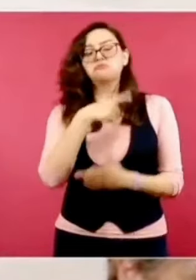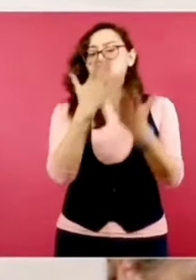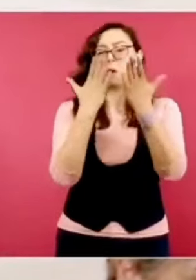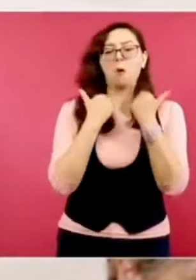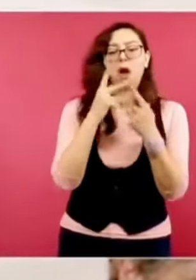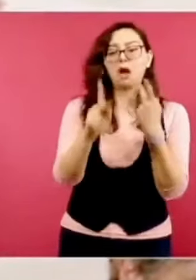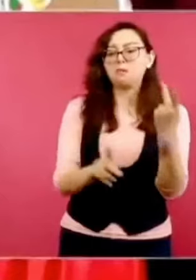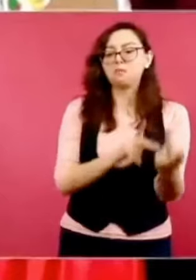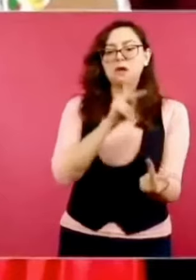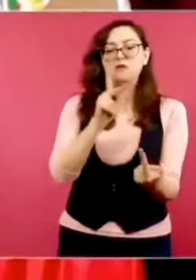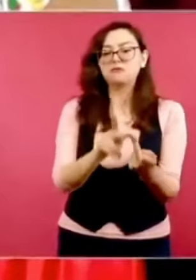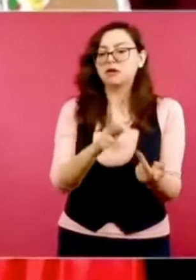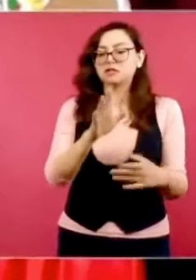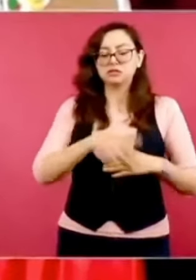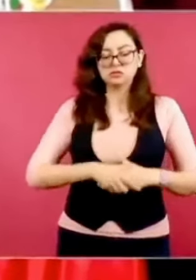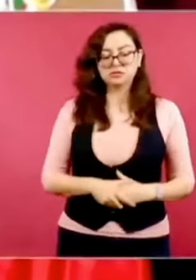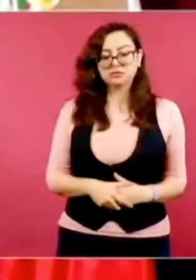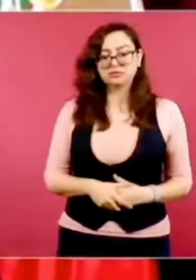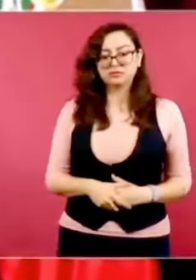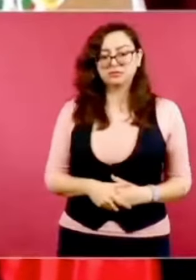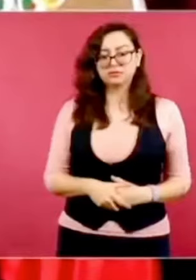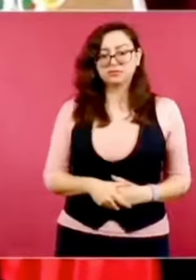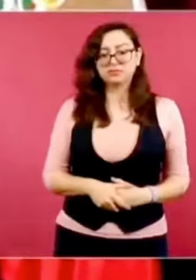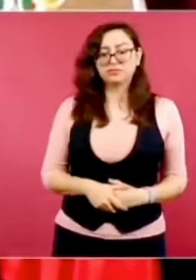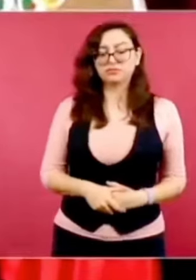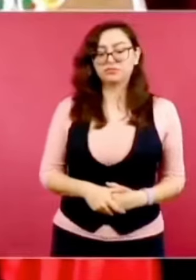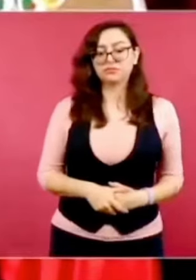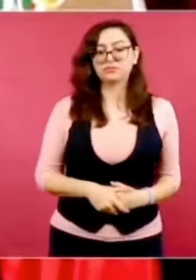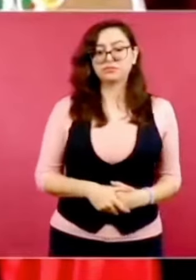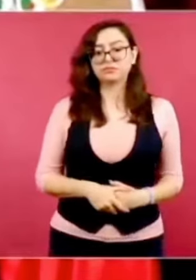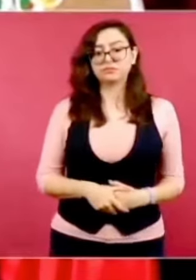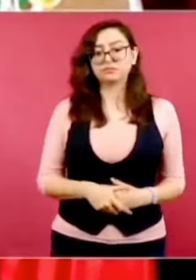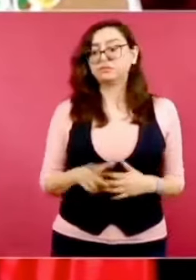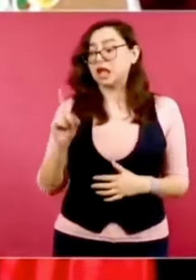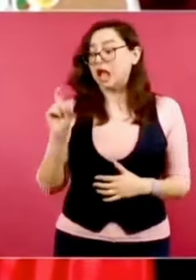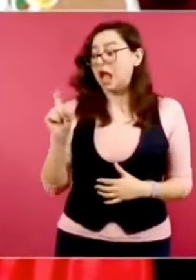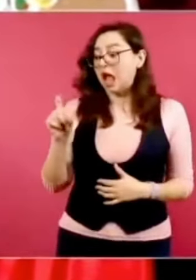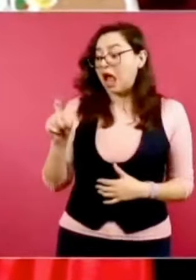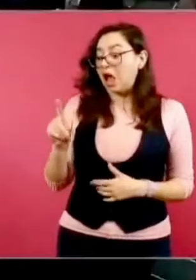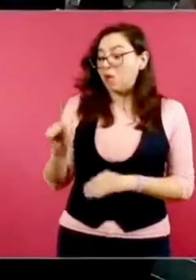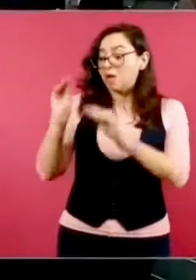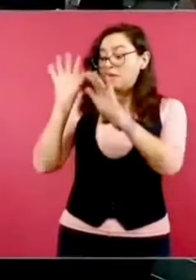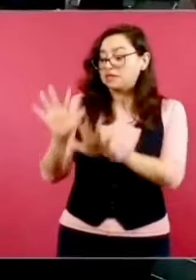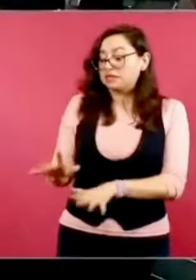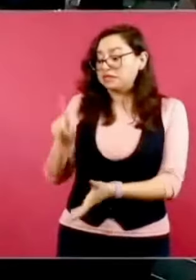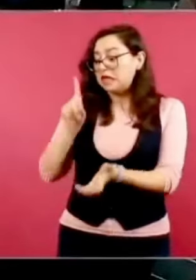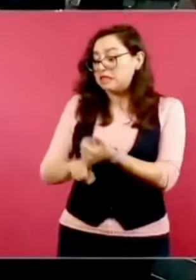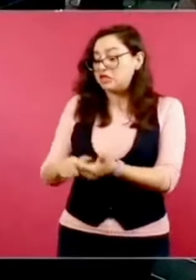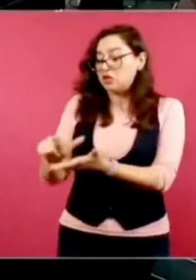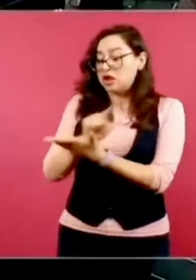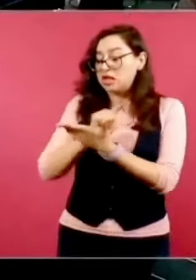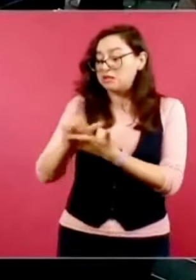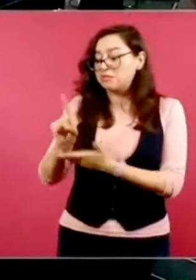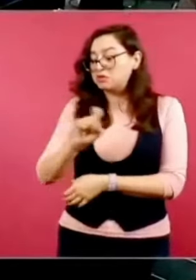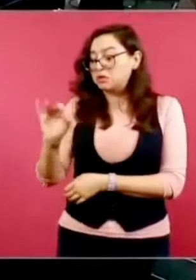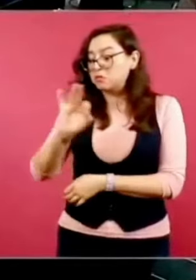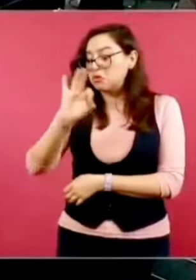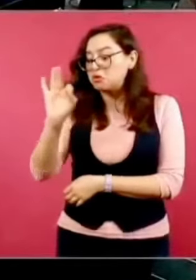Ni el agua bendita es químicamente pura. Confía en que puede haber avances con la CENTE todavía.